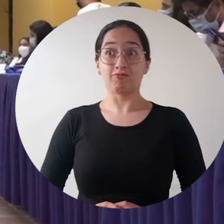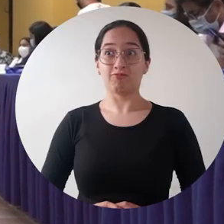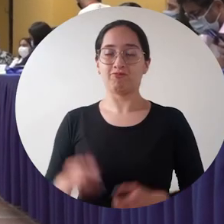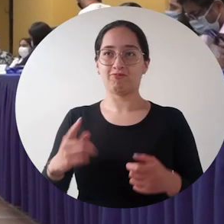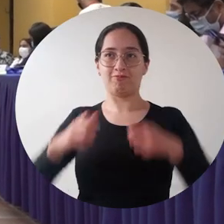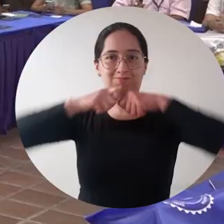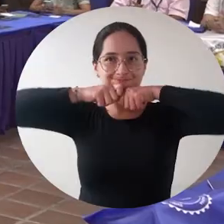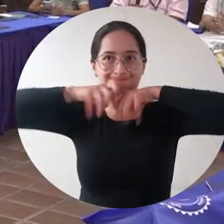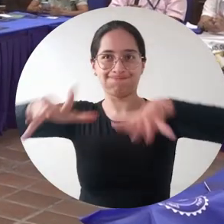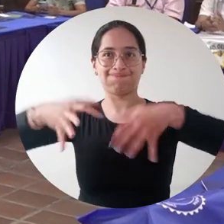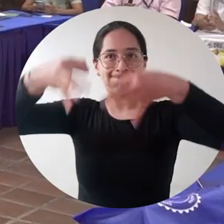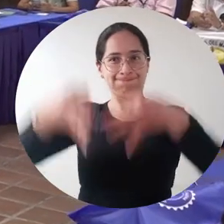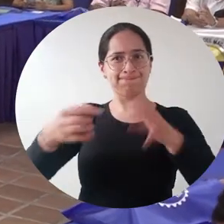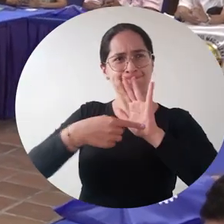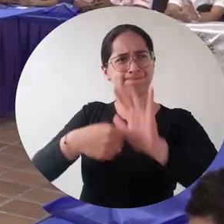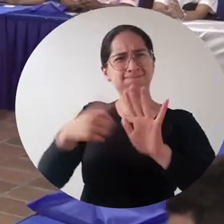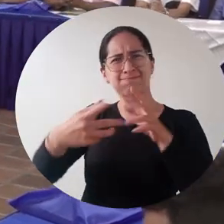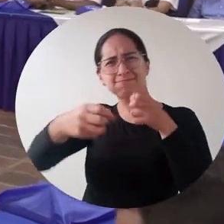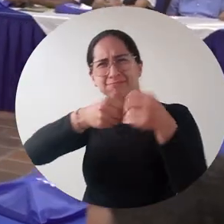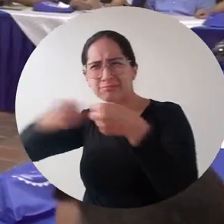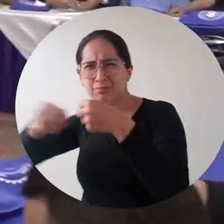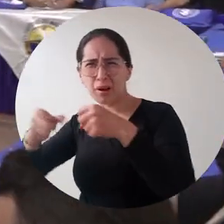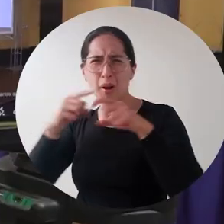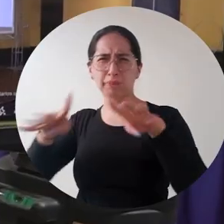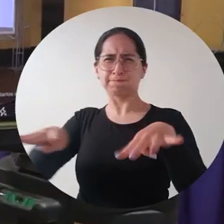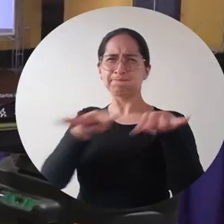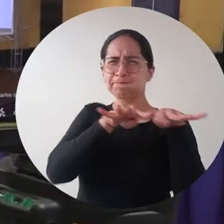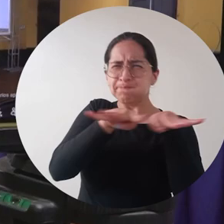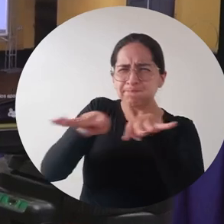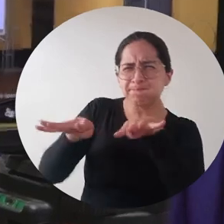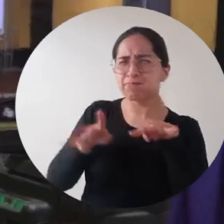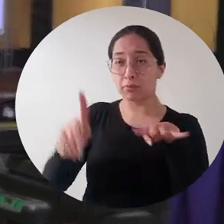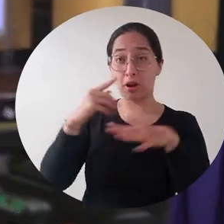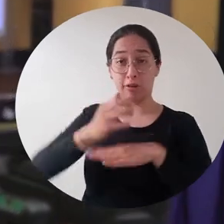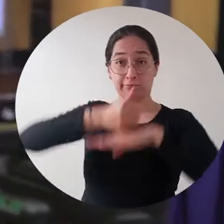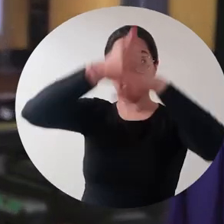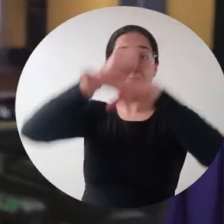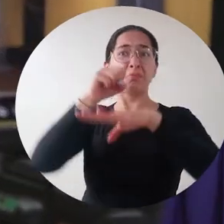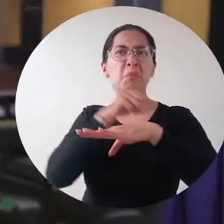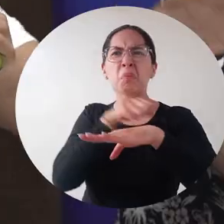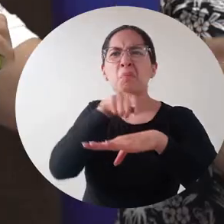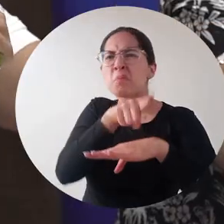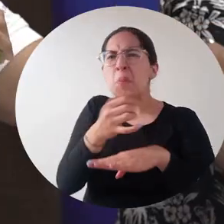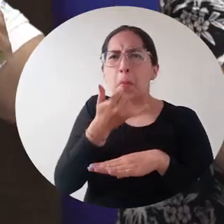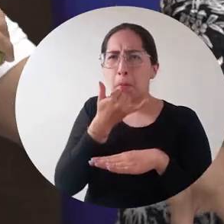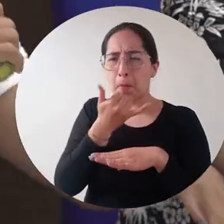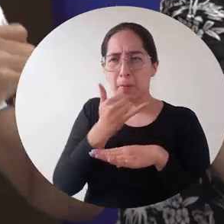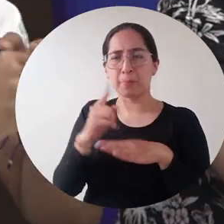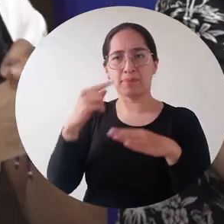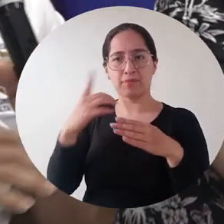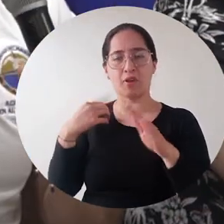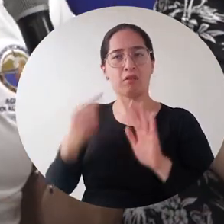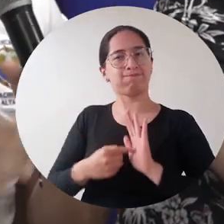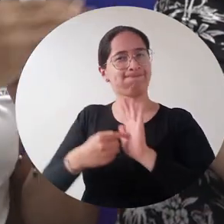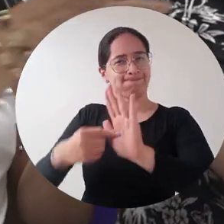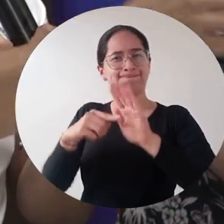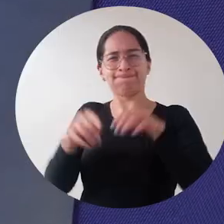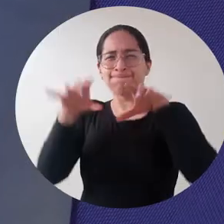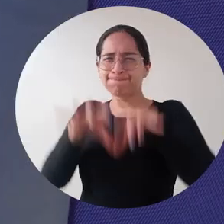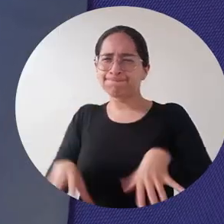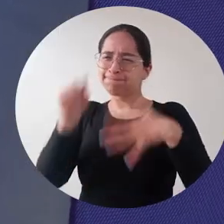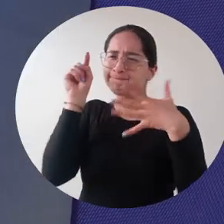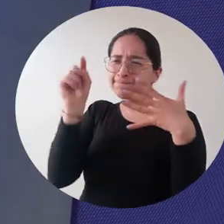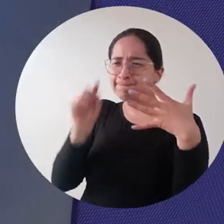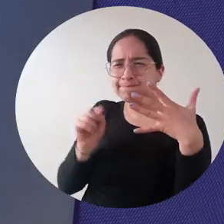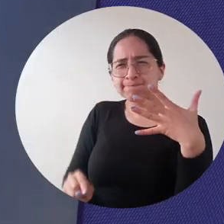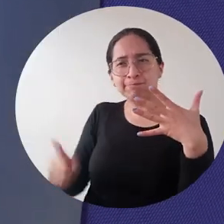De manera pública y oficial, ante un grupo de periodistas, el Dr. Vera Salazar, rector de la Universidad del Magdalena, realizó el lanzamiento